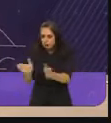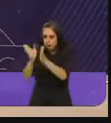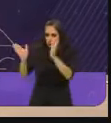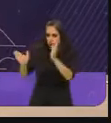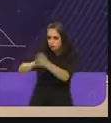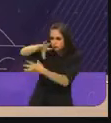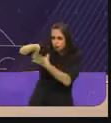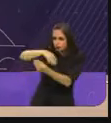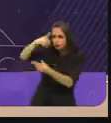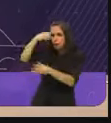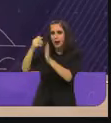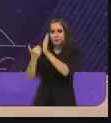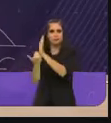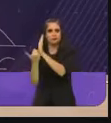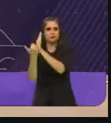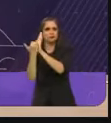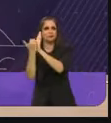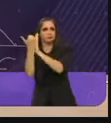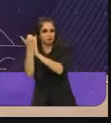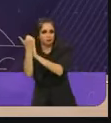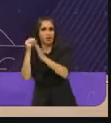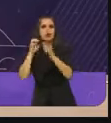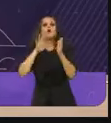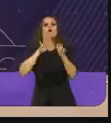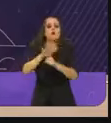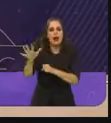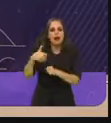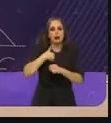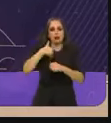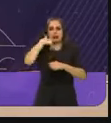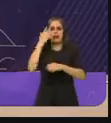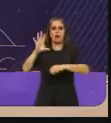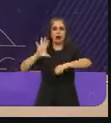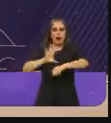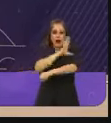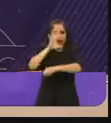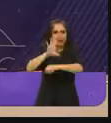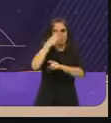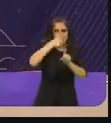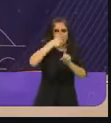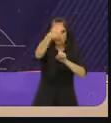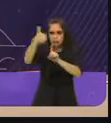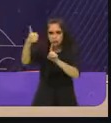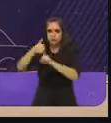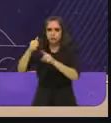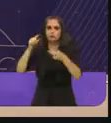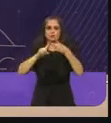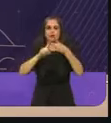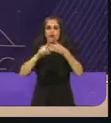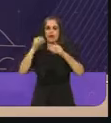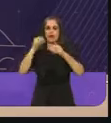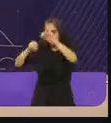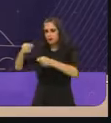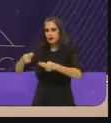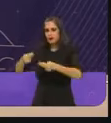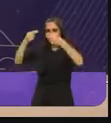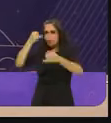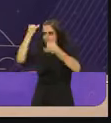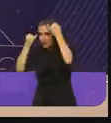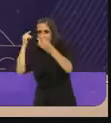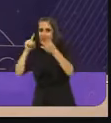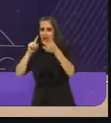crecimiento, entre ellos, electromovilidad, servicios creativos, servicios